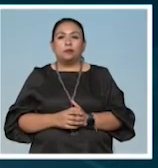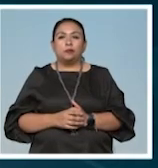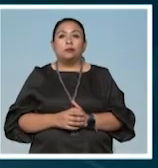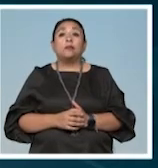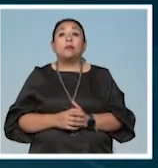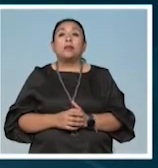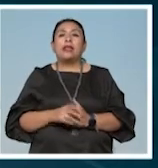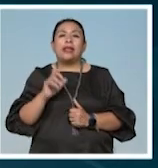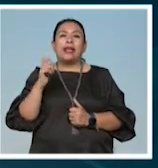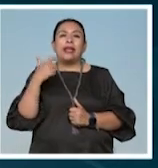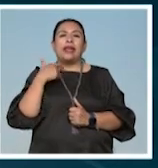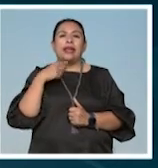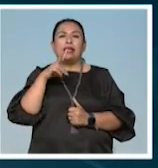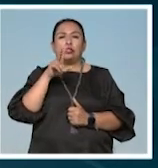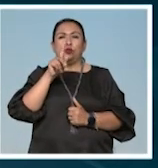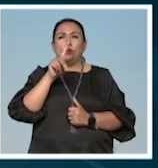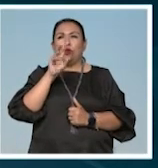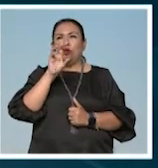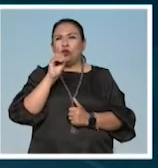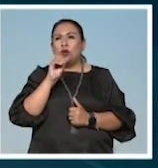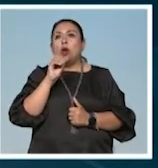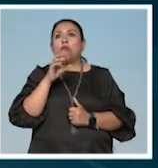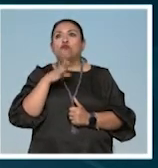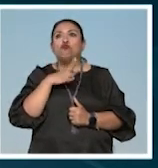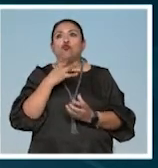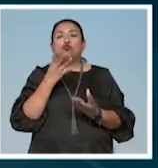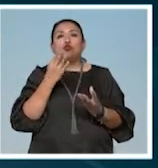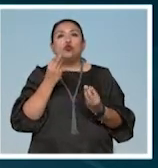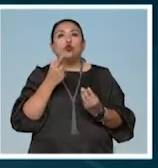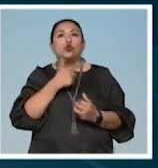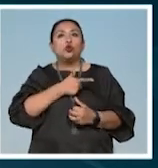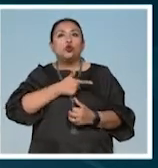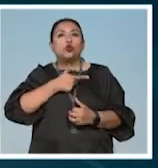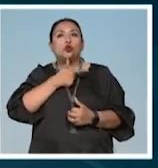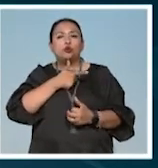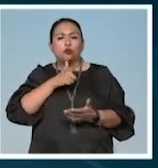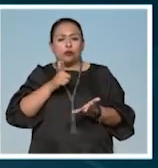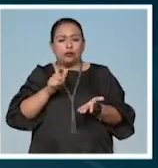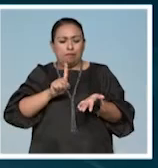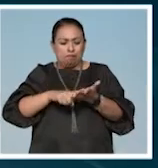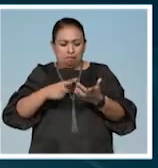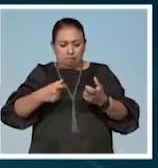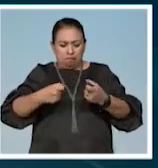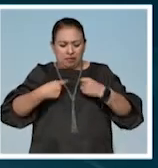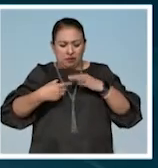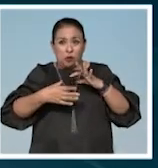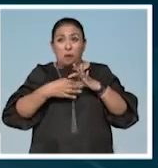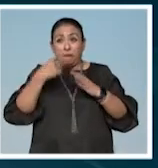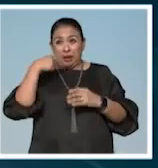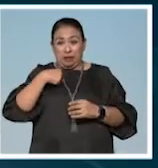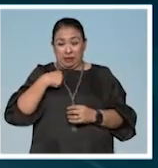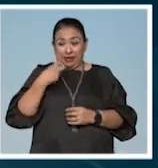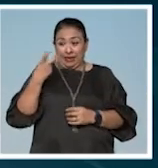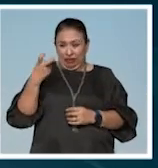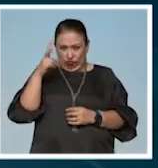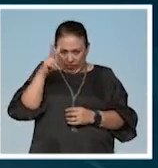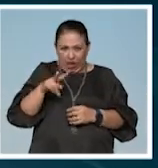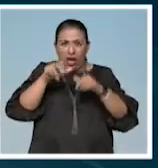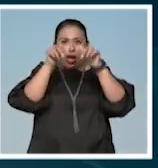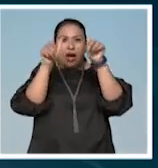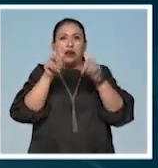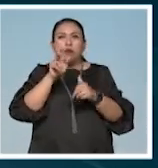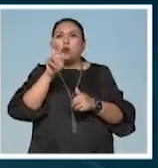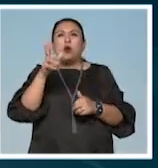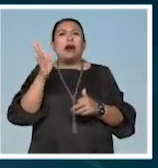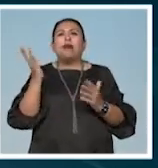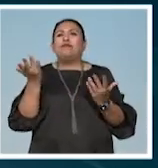El Exvoto es muy socorrido porque es parte de uno mismo. Este para mí es el verdadero arte popular porque